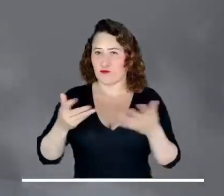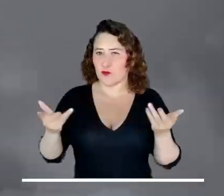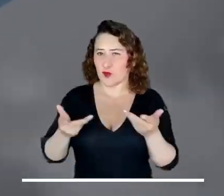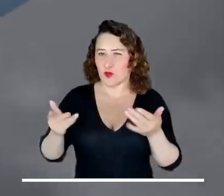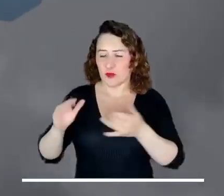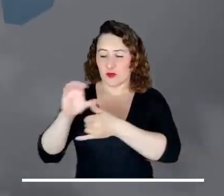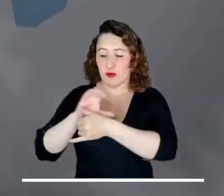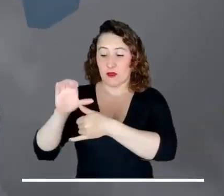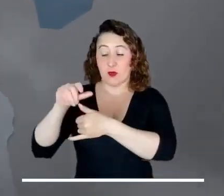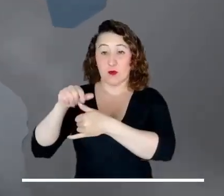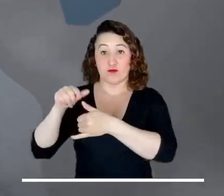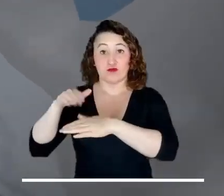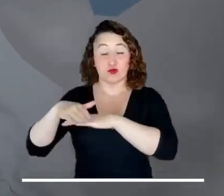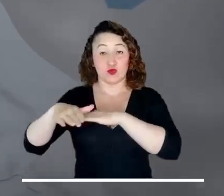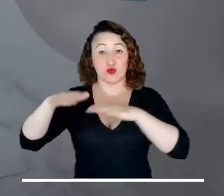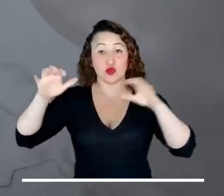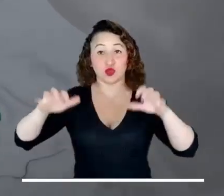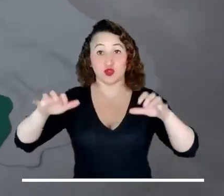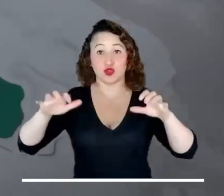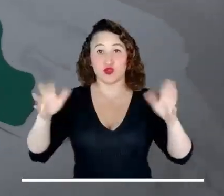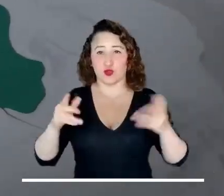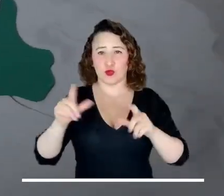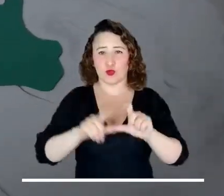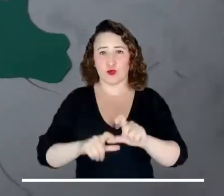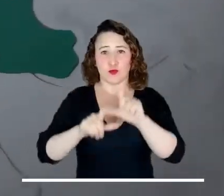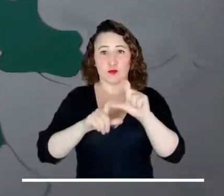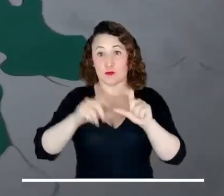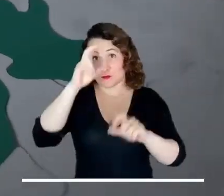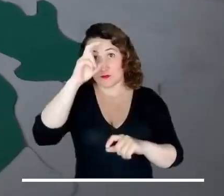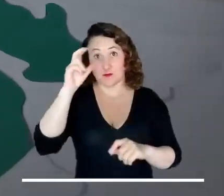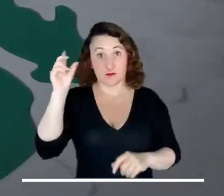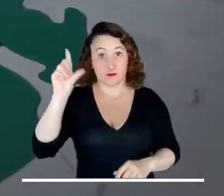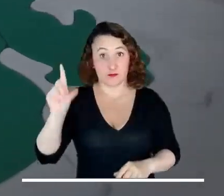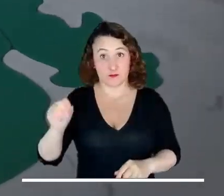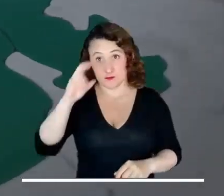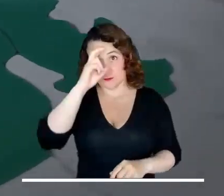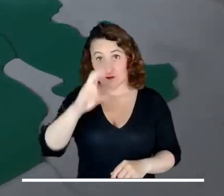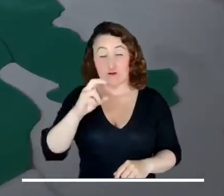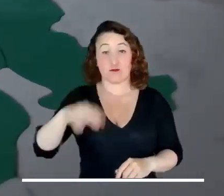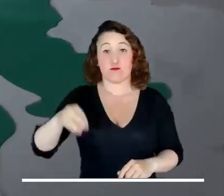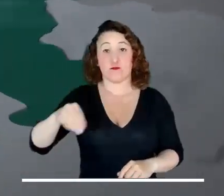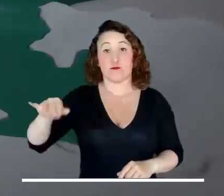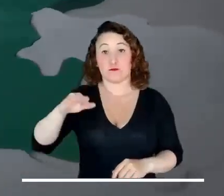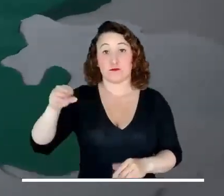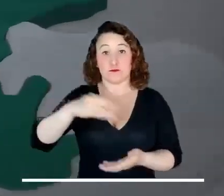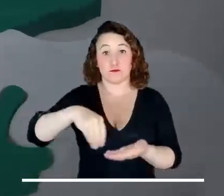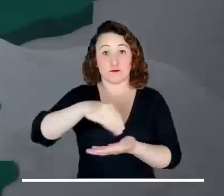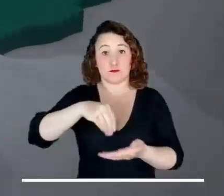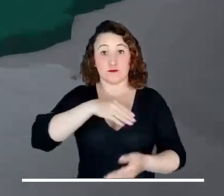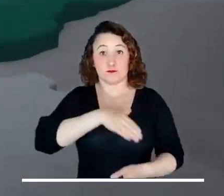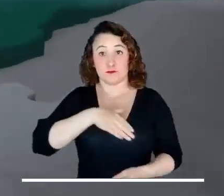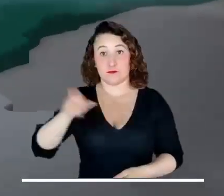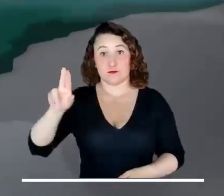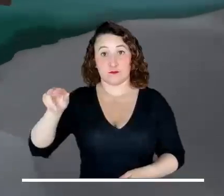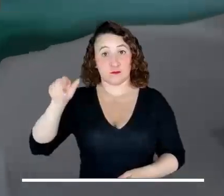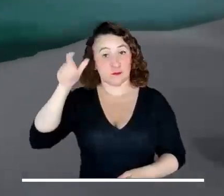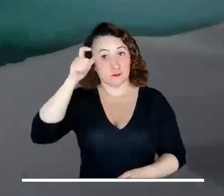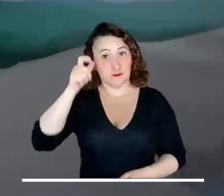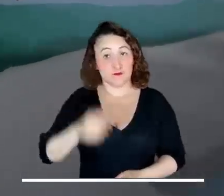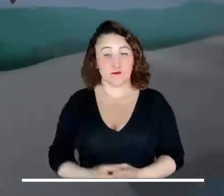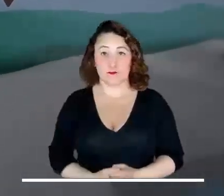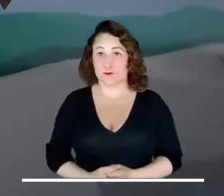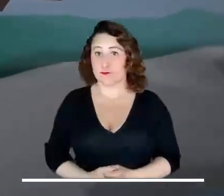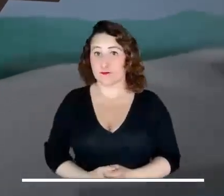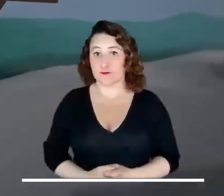podría presentar lluvias en la Guajira, norte de Cesar, Magdalena, Atlántico, Bolívar y sur de Sucre y Córdoba. En la